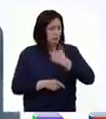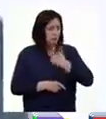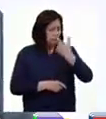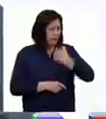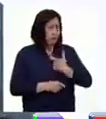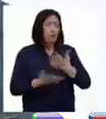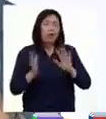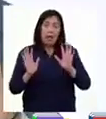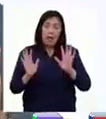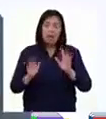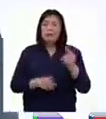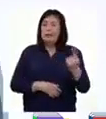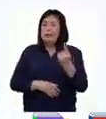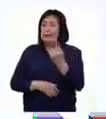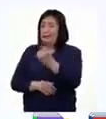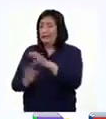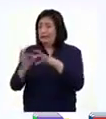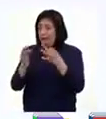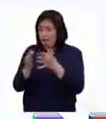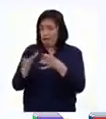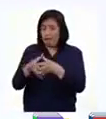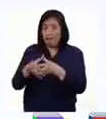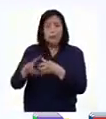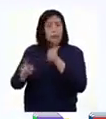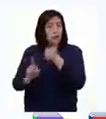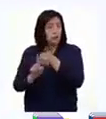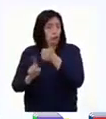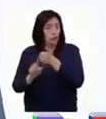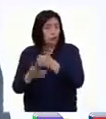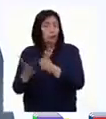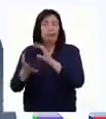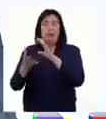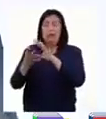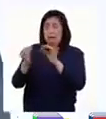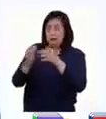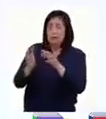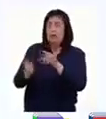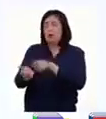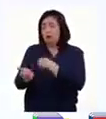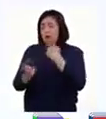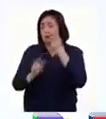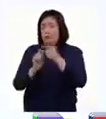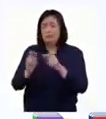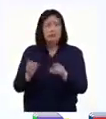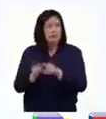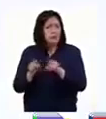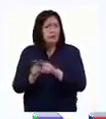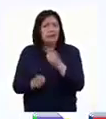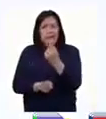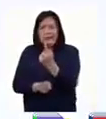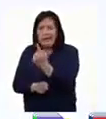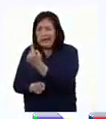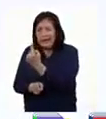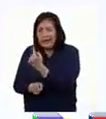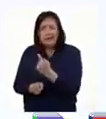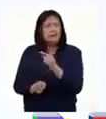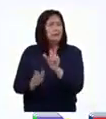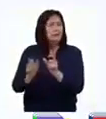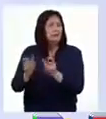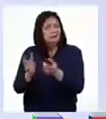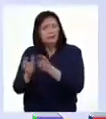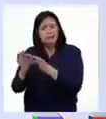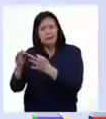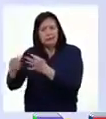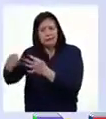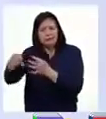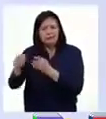pero a pesar de que cada familia desarrolla sus propias tradiciones y costumbres, dentro de ella cada miembro tiene sus propias características.